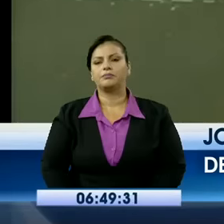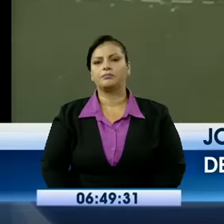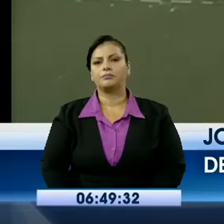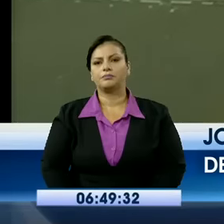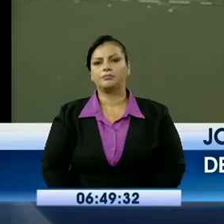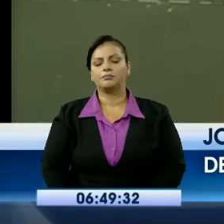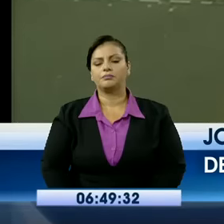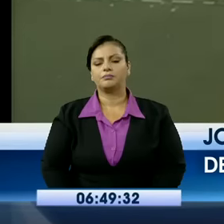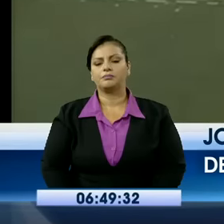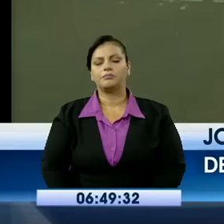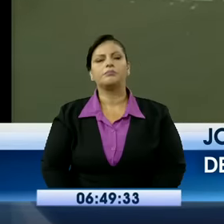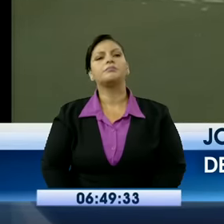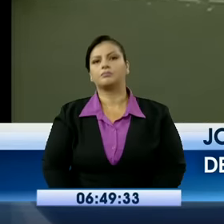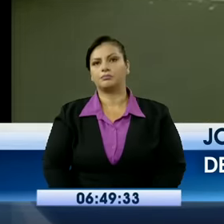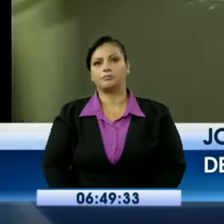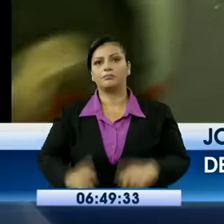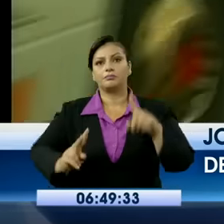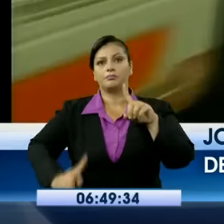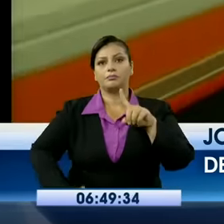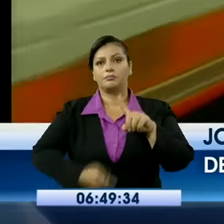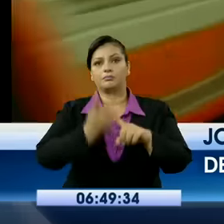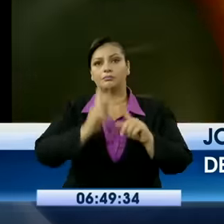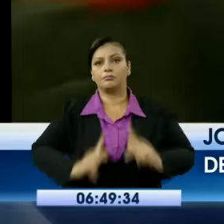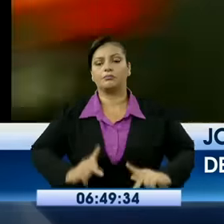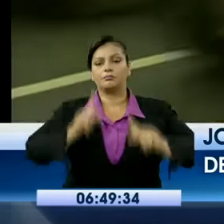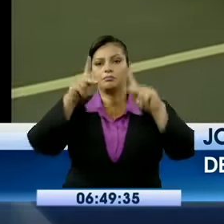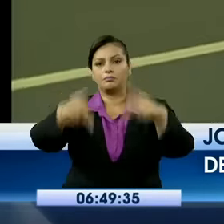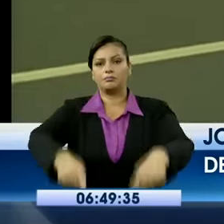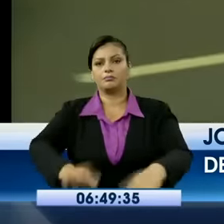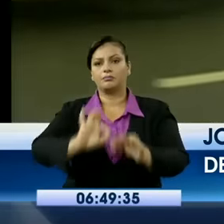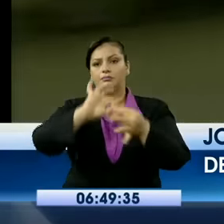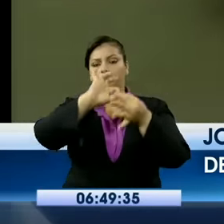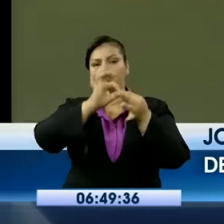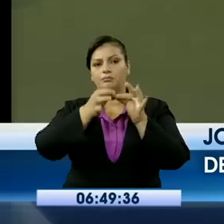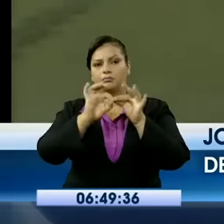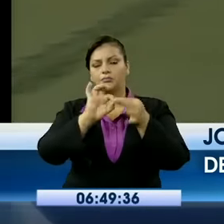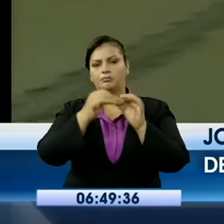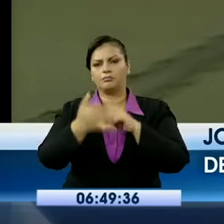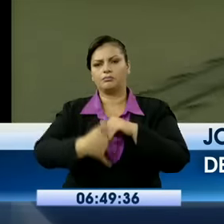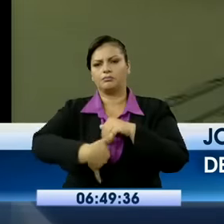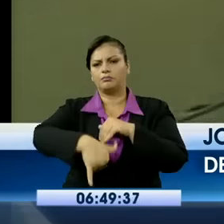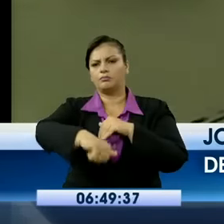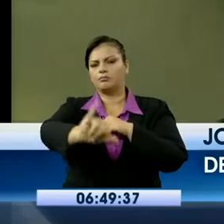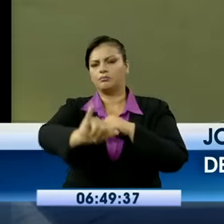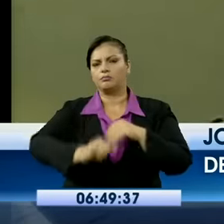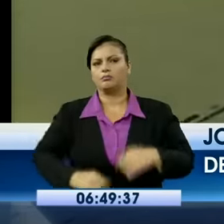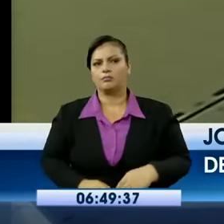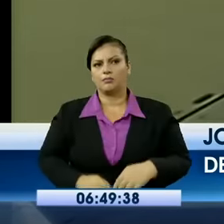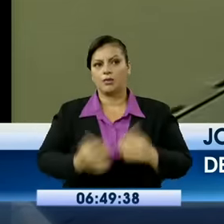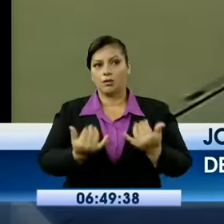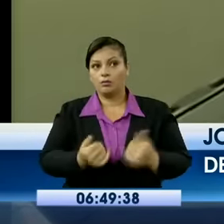25 de julio. Ya que ya se trabajó en el tercer puente,